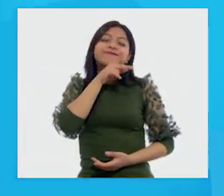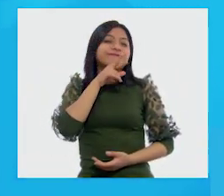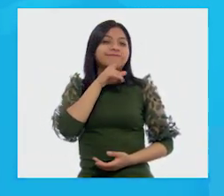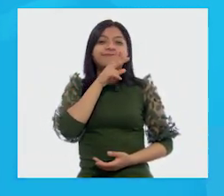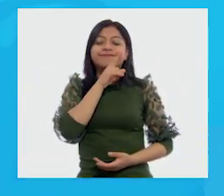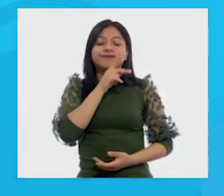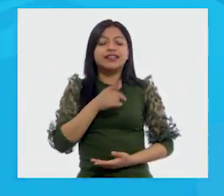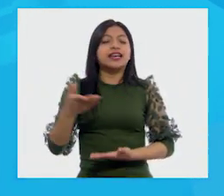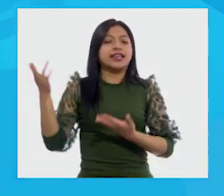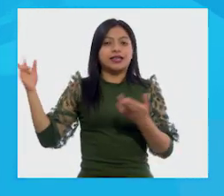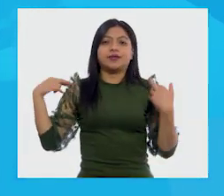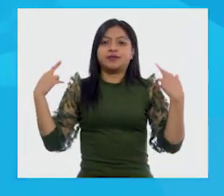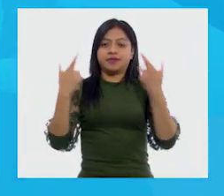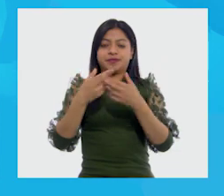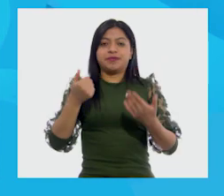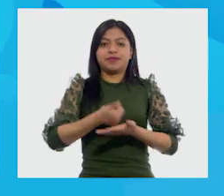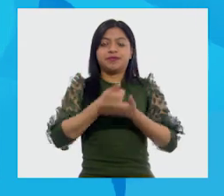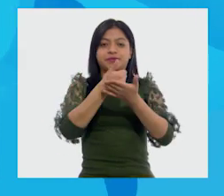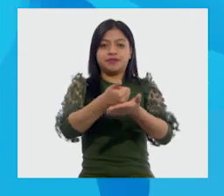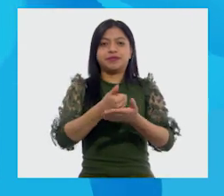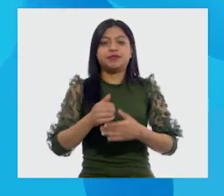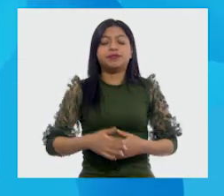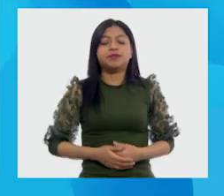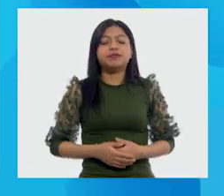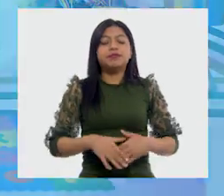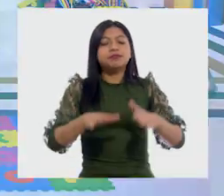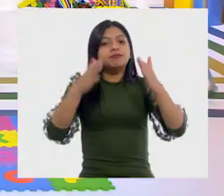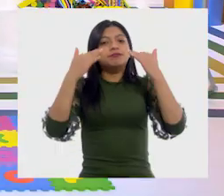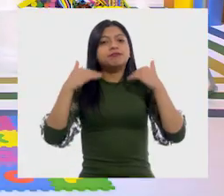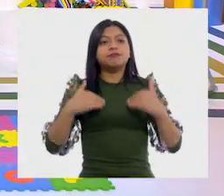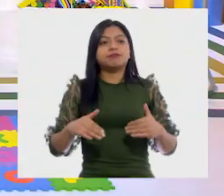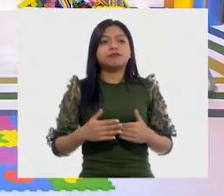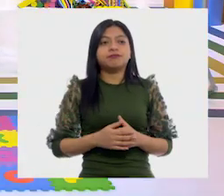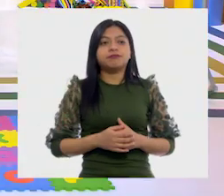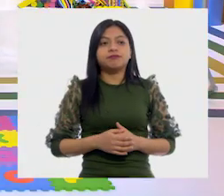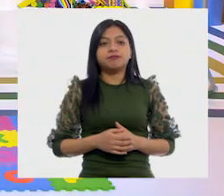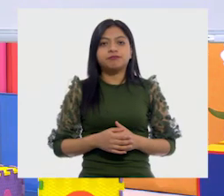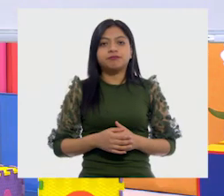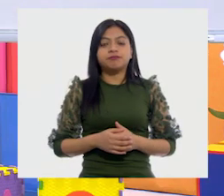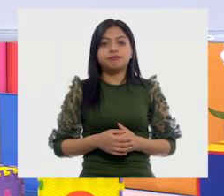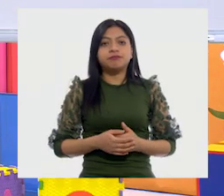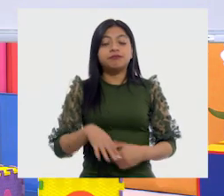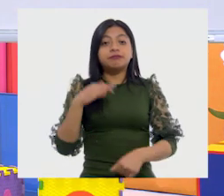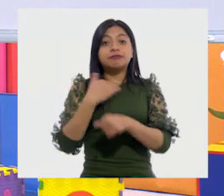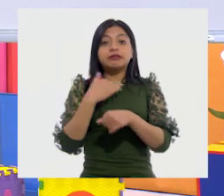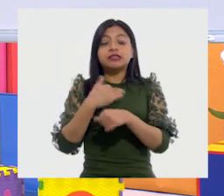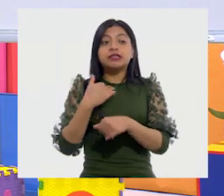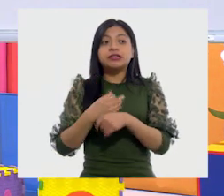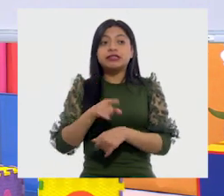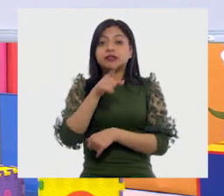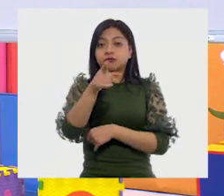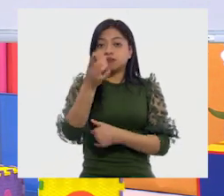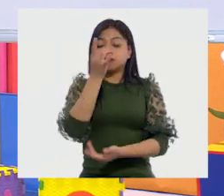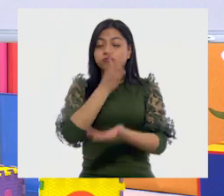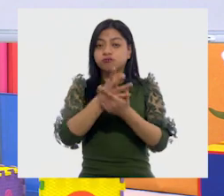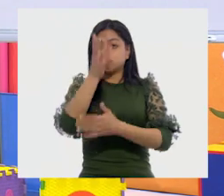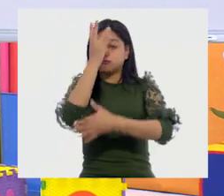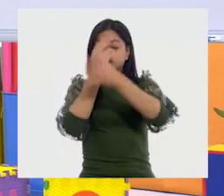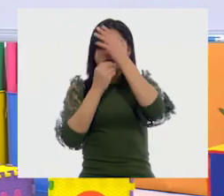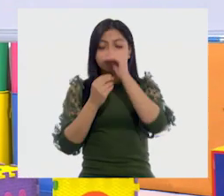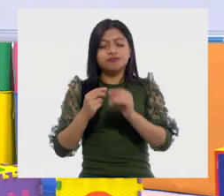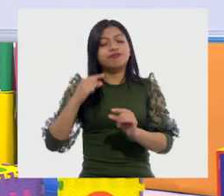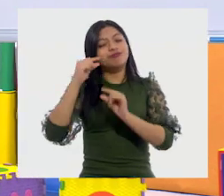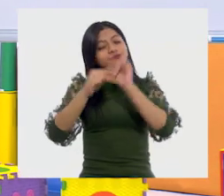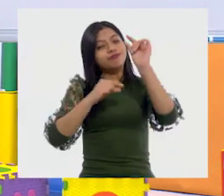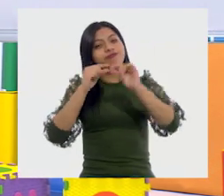eso está aquí la maestra. Y ahorita vamos a ir a ver, seguimos analizando, porque este es un tema que apenas estamos aprendiendo y estamos siguiendo y